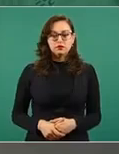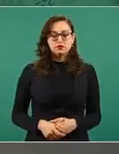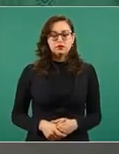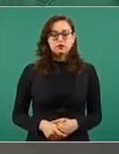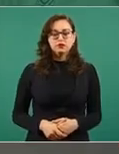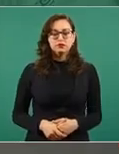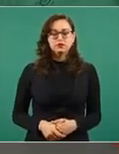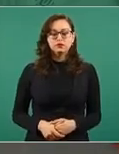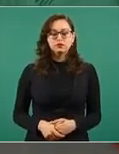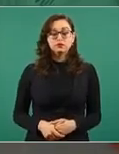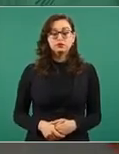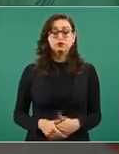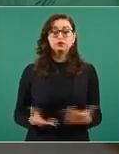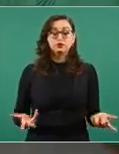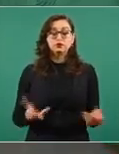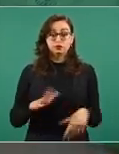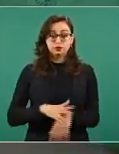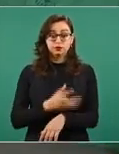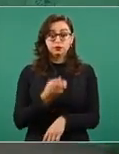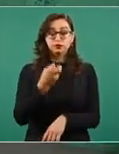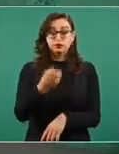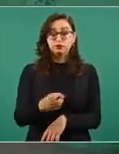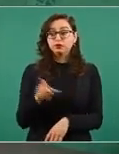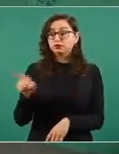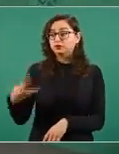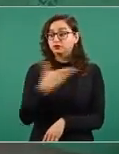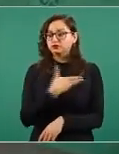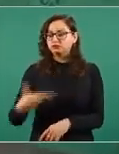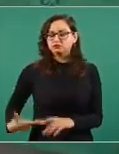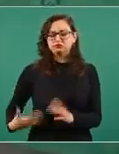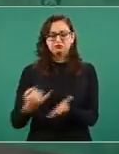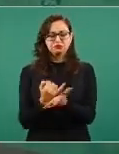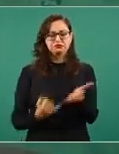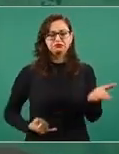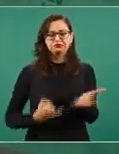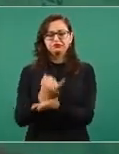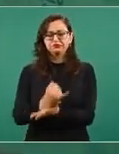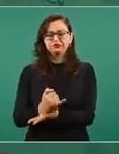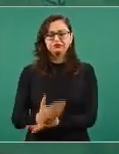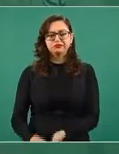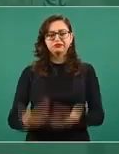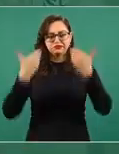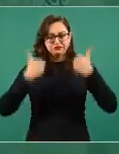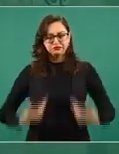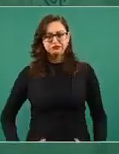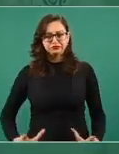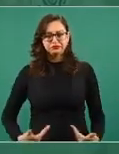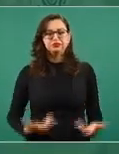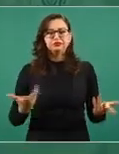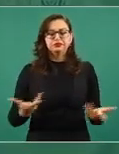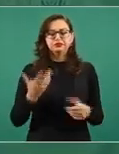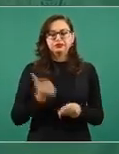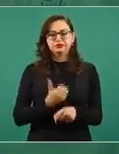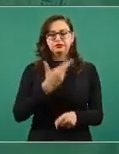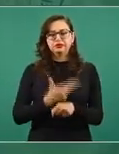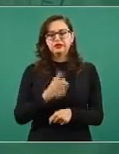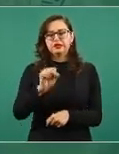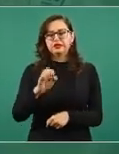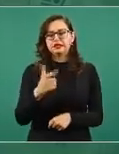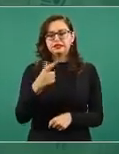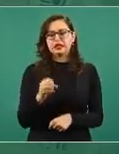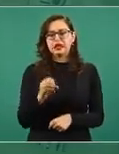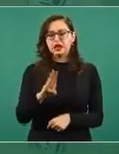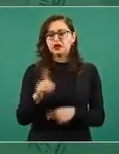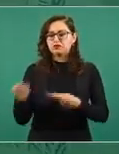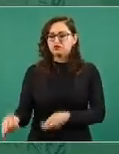que en mi calidad de secretaria de gobernación me haga cargo de su representación única